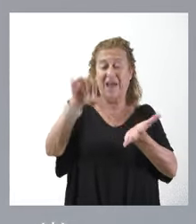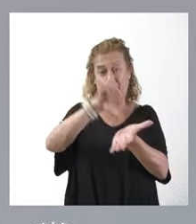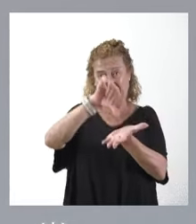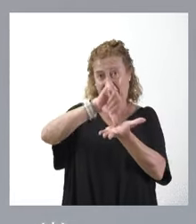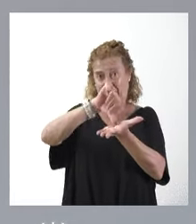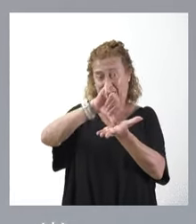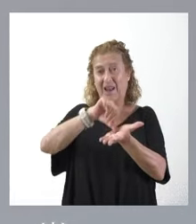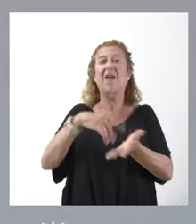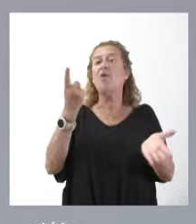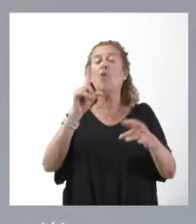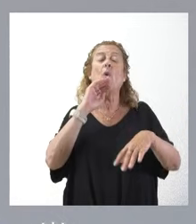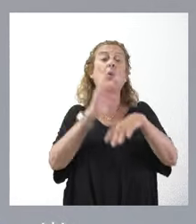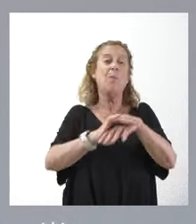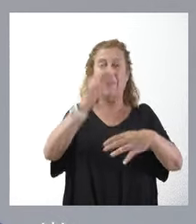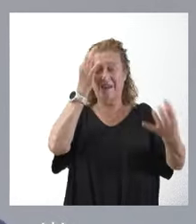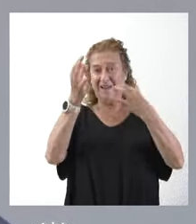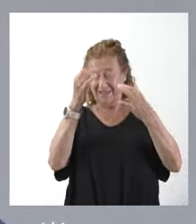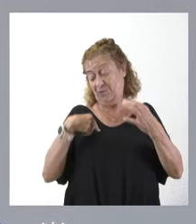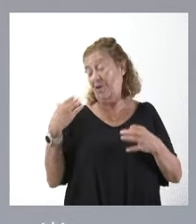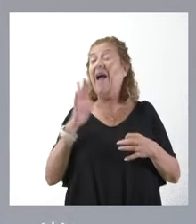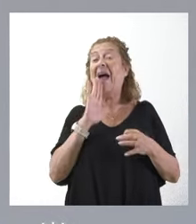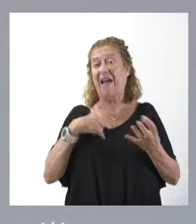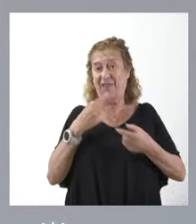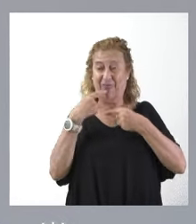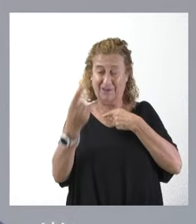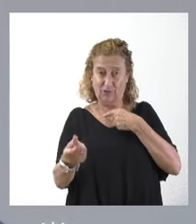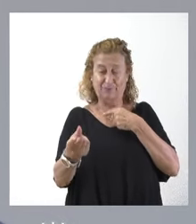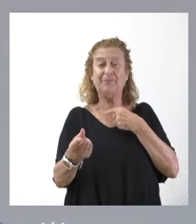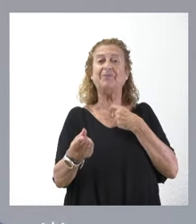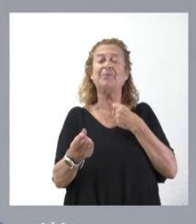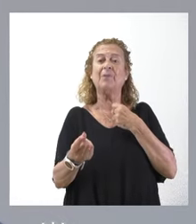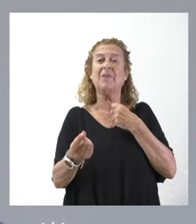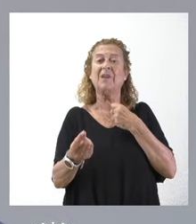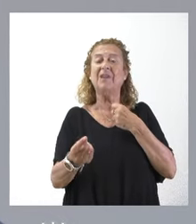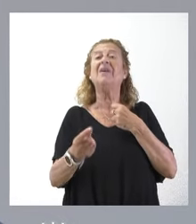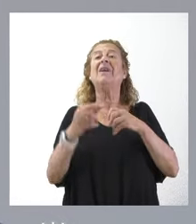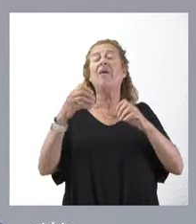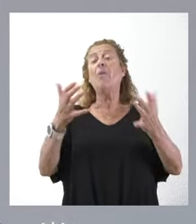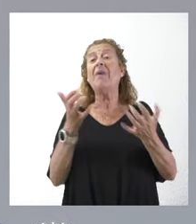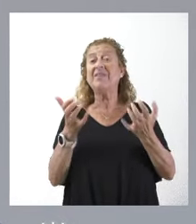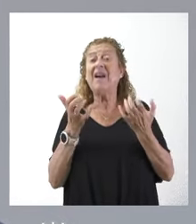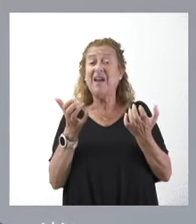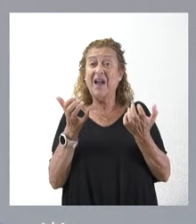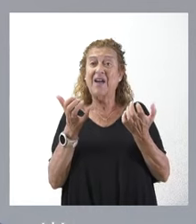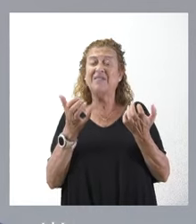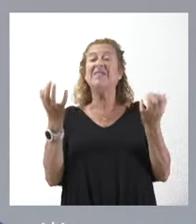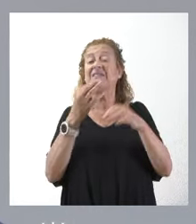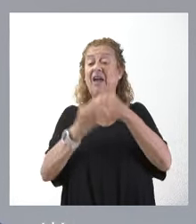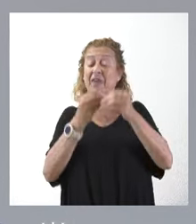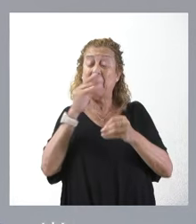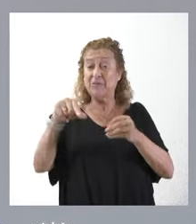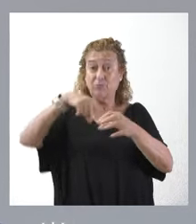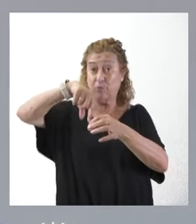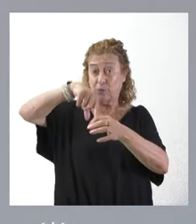aunque no cumplan los requisitos que les he comentado anteriormente. Las ventajas que se establecen para estos